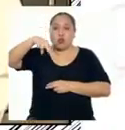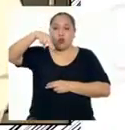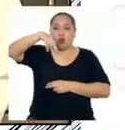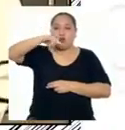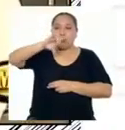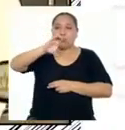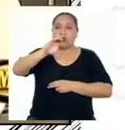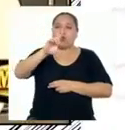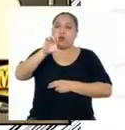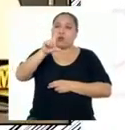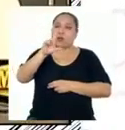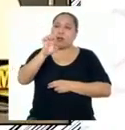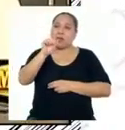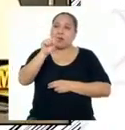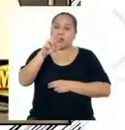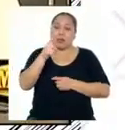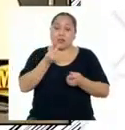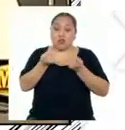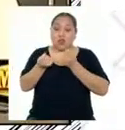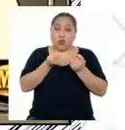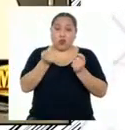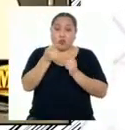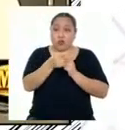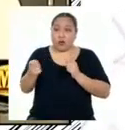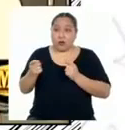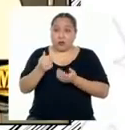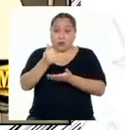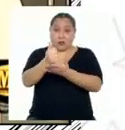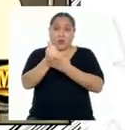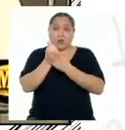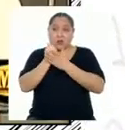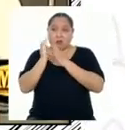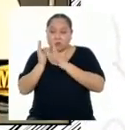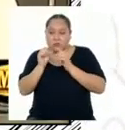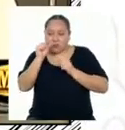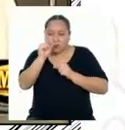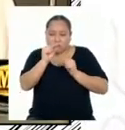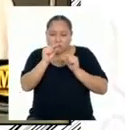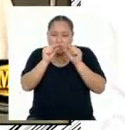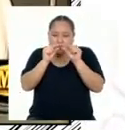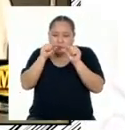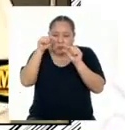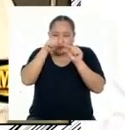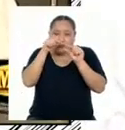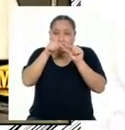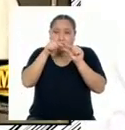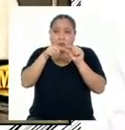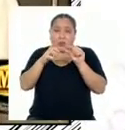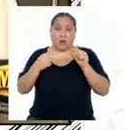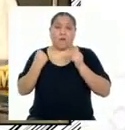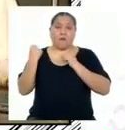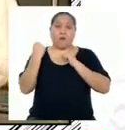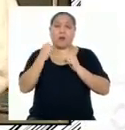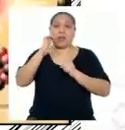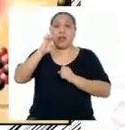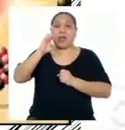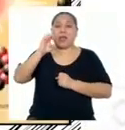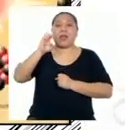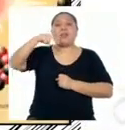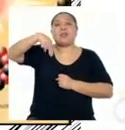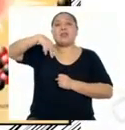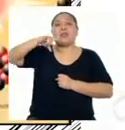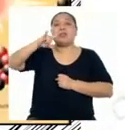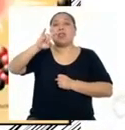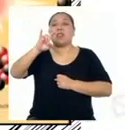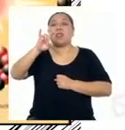Esta reacción de cadena controlada nos sirve para producir unas partículas muy energéticas Que son los neutrones